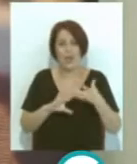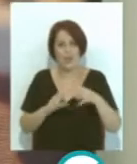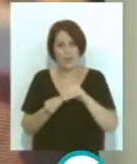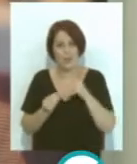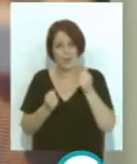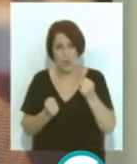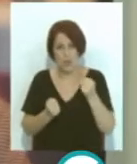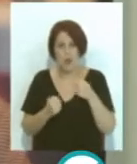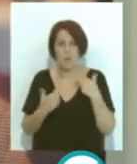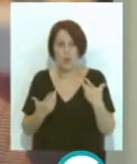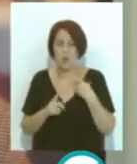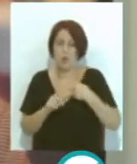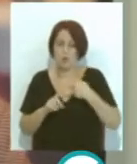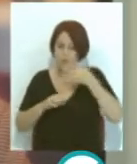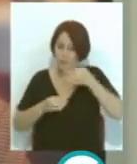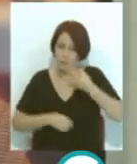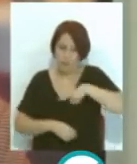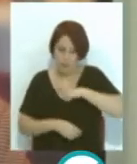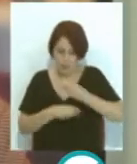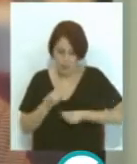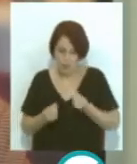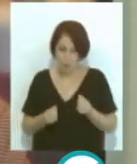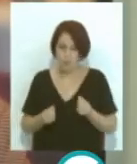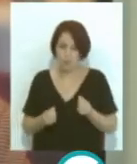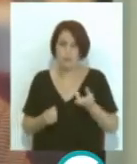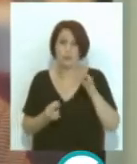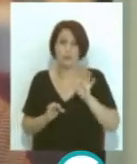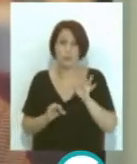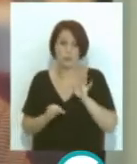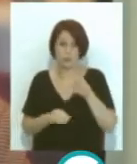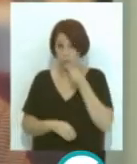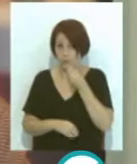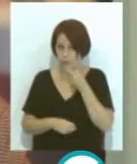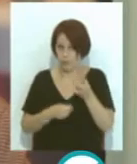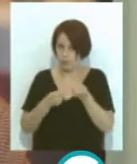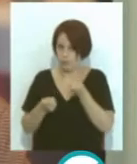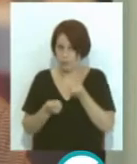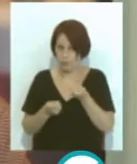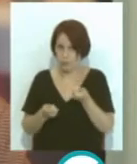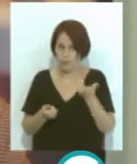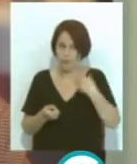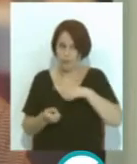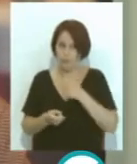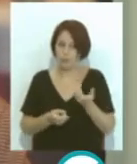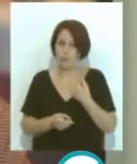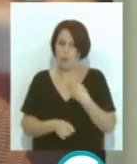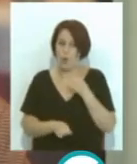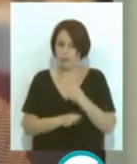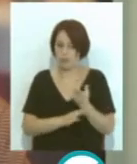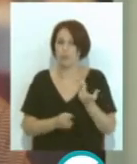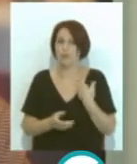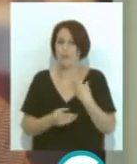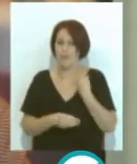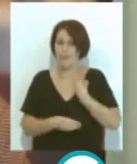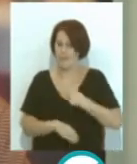las potencias al uso real que hacemos. Incluso, modular nuestros consumos de manera que ordenemos que no tenemos por qué poner